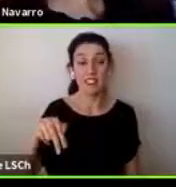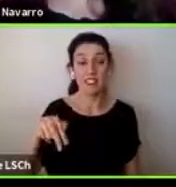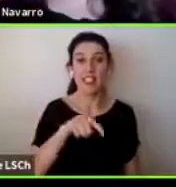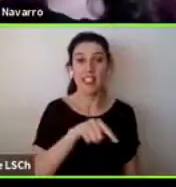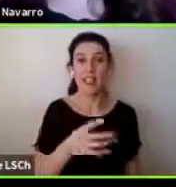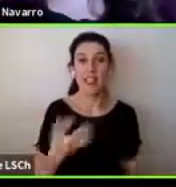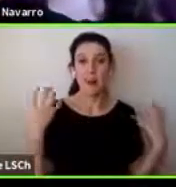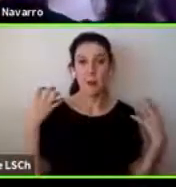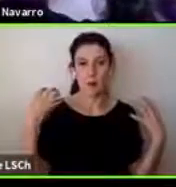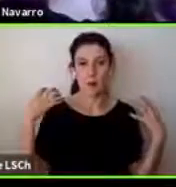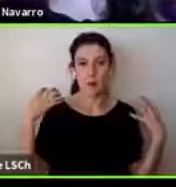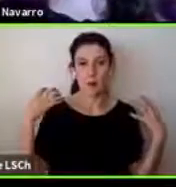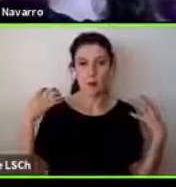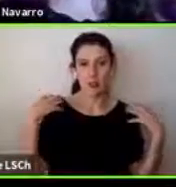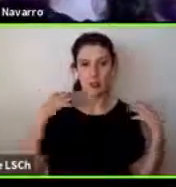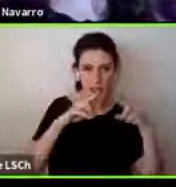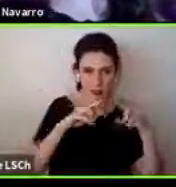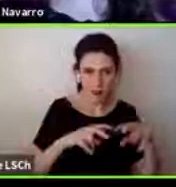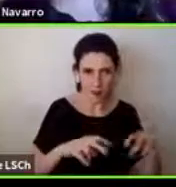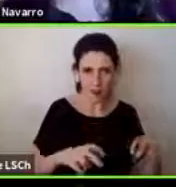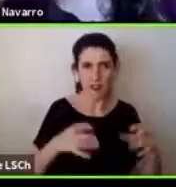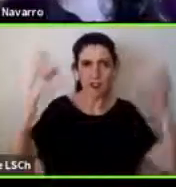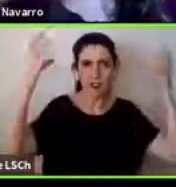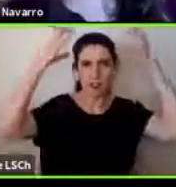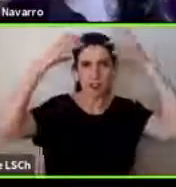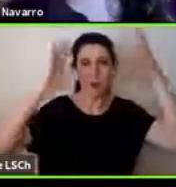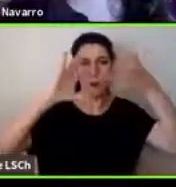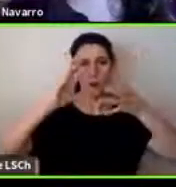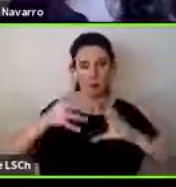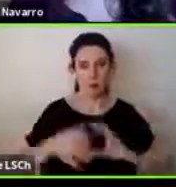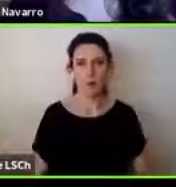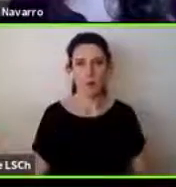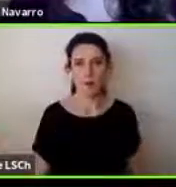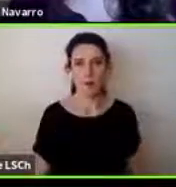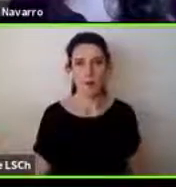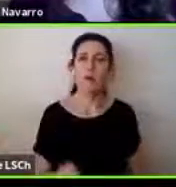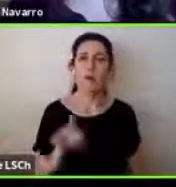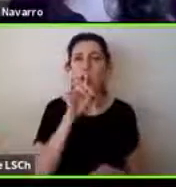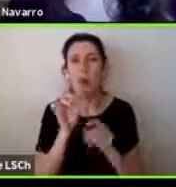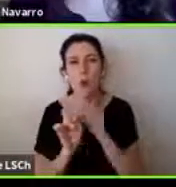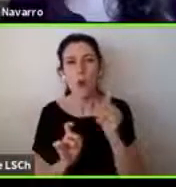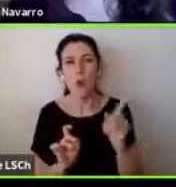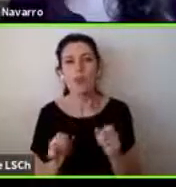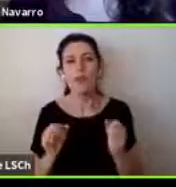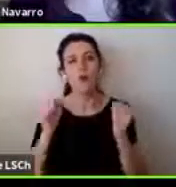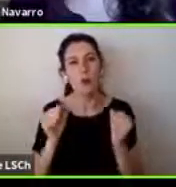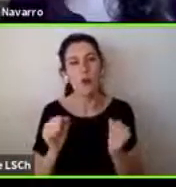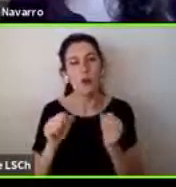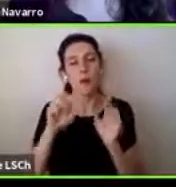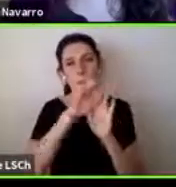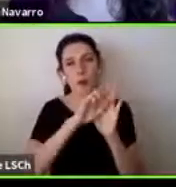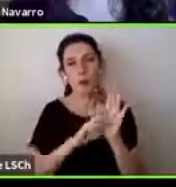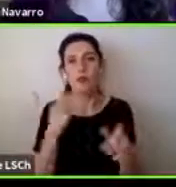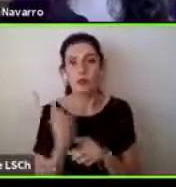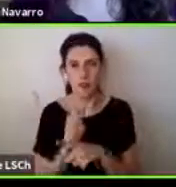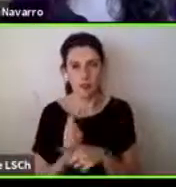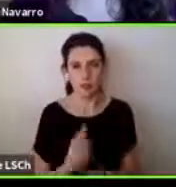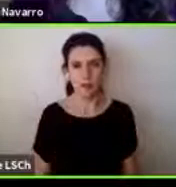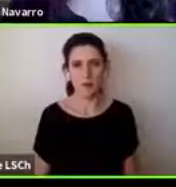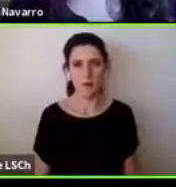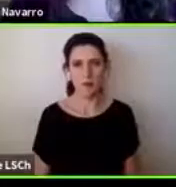y vamos a hacer una serie de preguntas para que podamos conversar un poco más sobre el proyecto en primer lugar